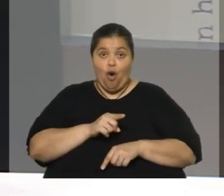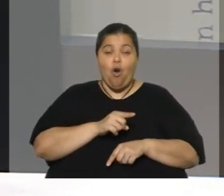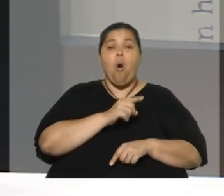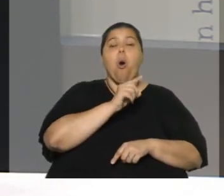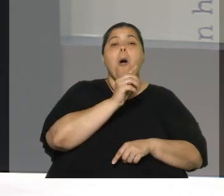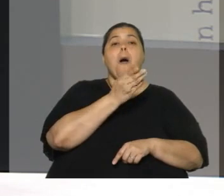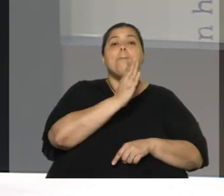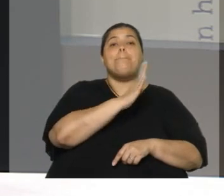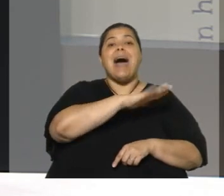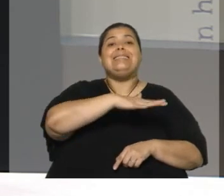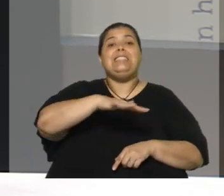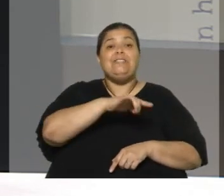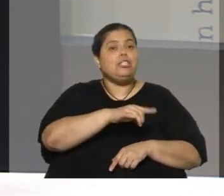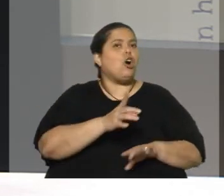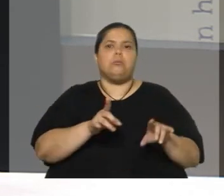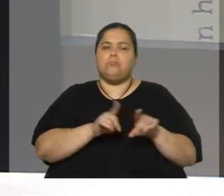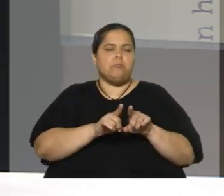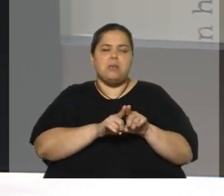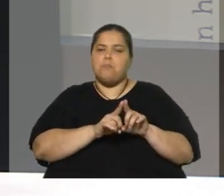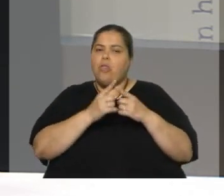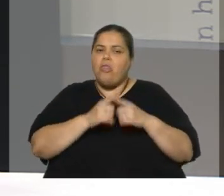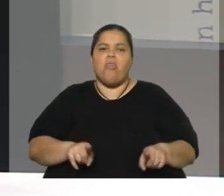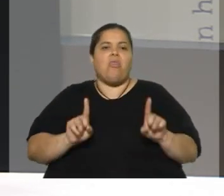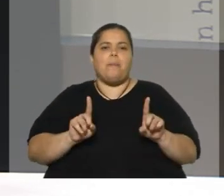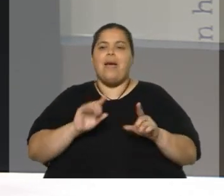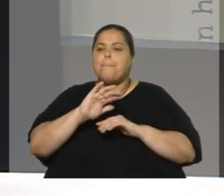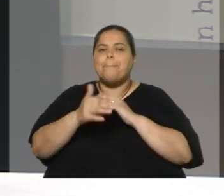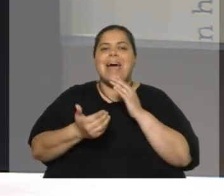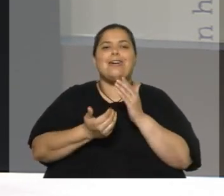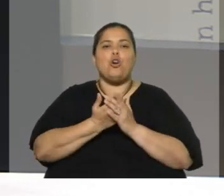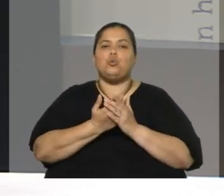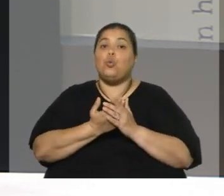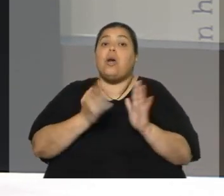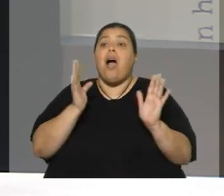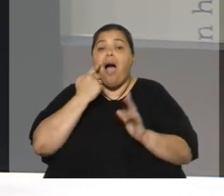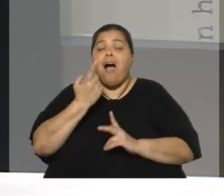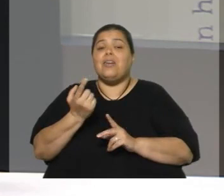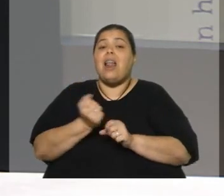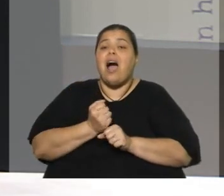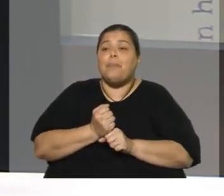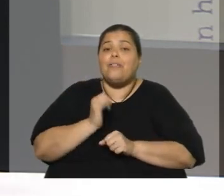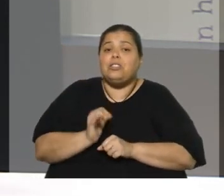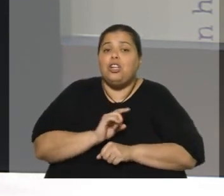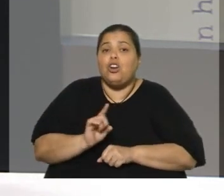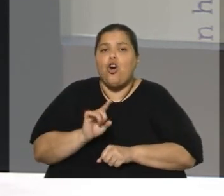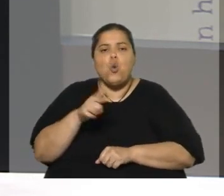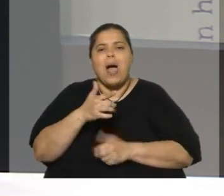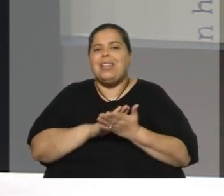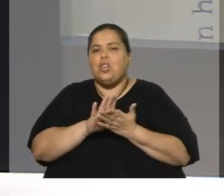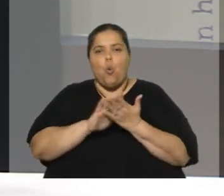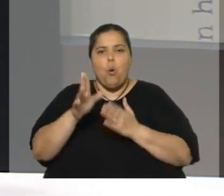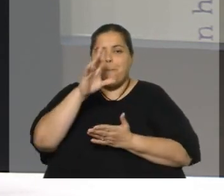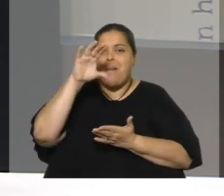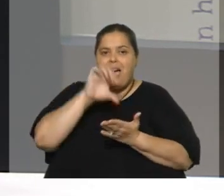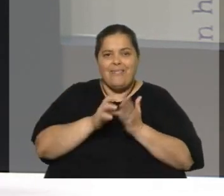depender de la coyuntura del Mercosur. Si tiene el visto bueno, por lo menos, o el permiso, porque no hay ningún país que va a